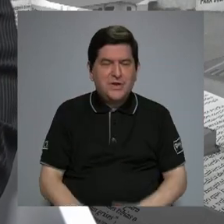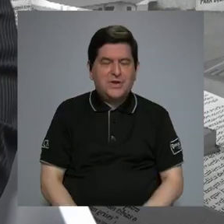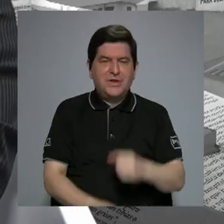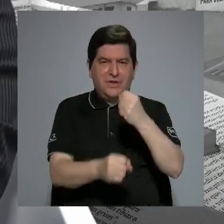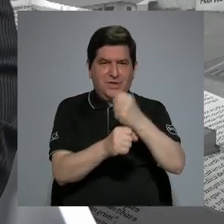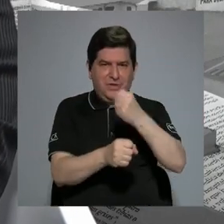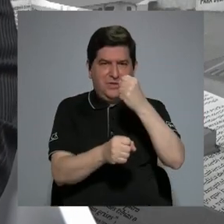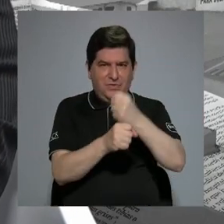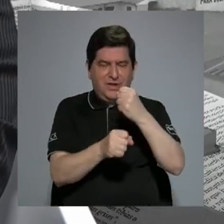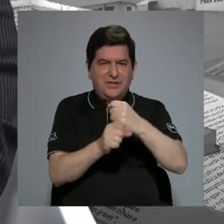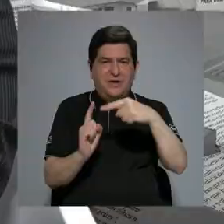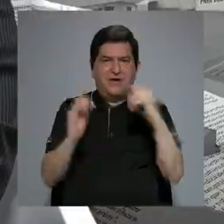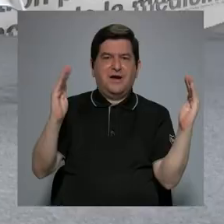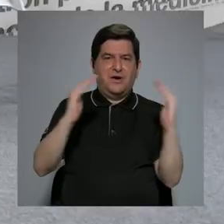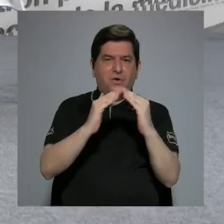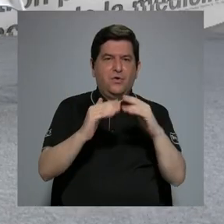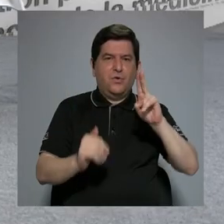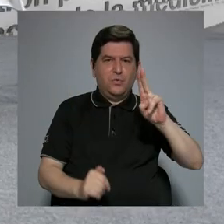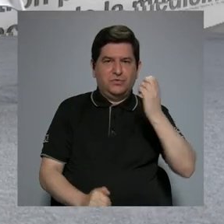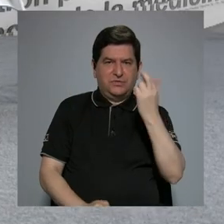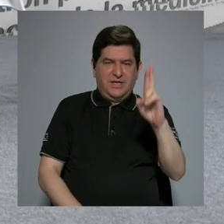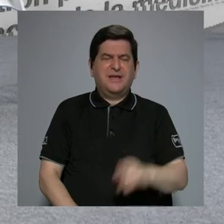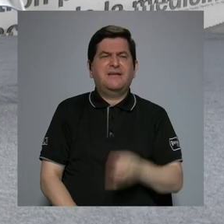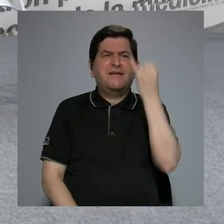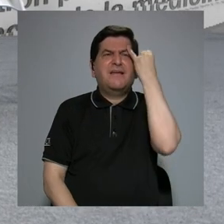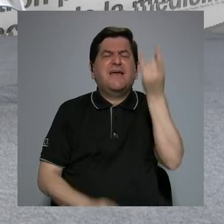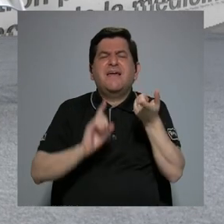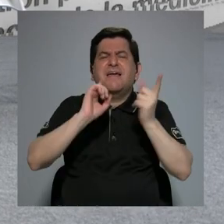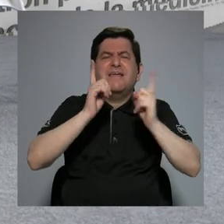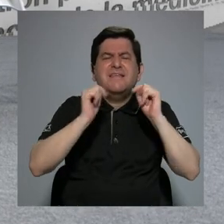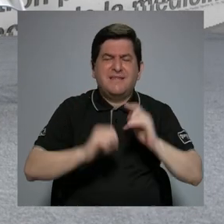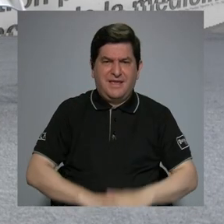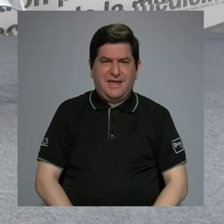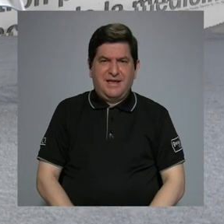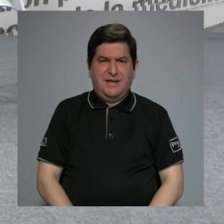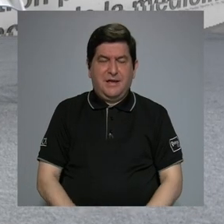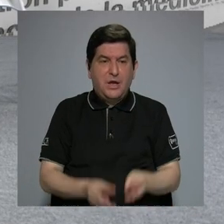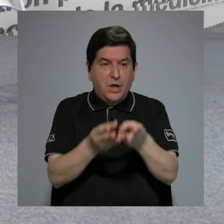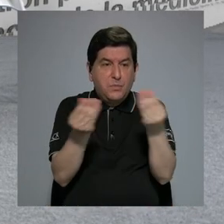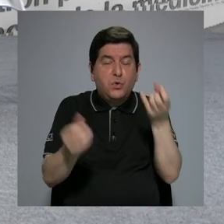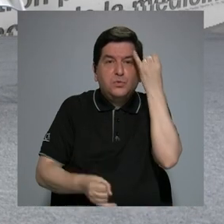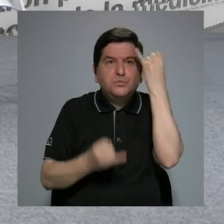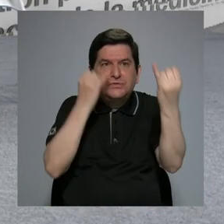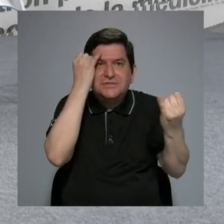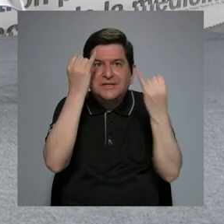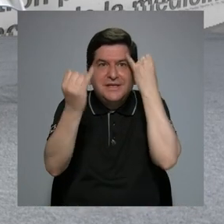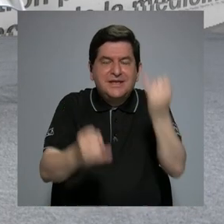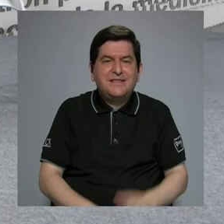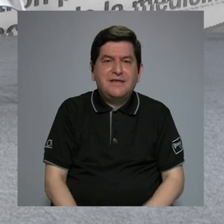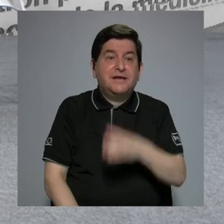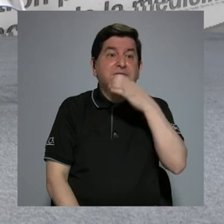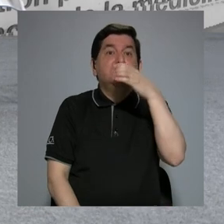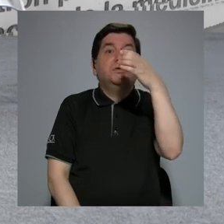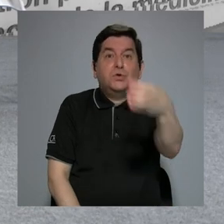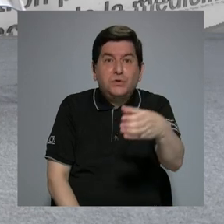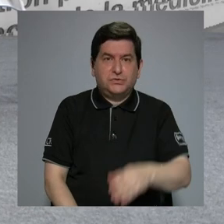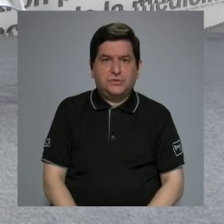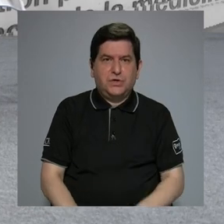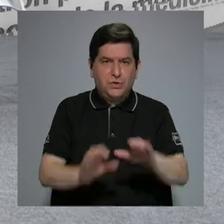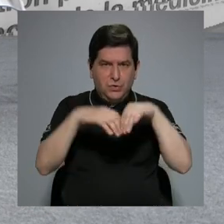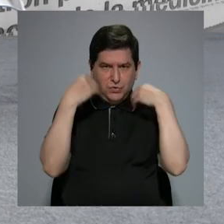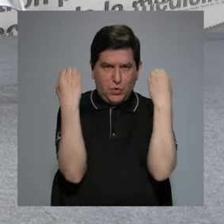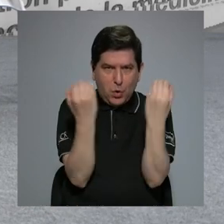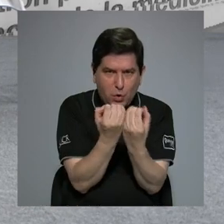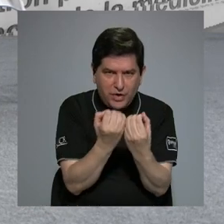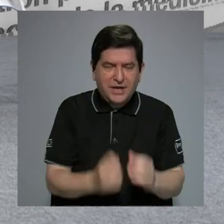teletrabajo en la Universidad de Costa Rica. ¿Qué es la idea? La idea es poder generar ideas y recomendaciones tanto a las organizaciones